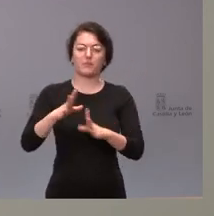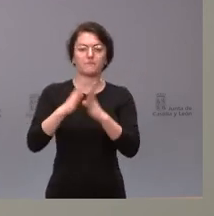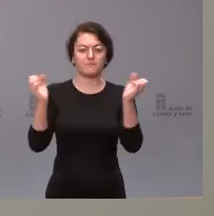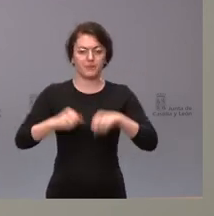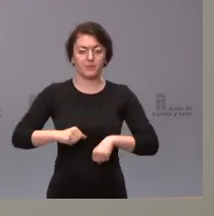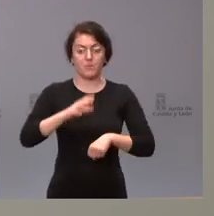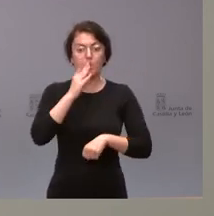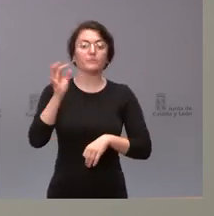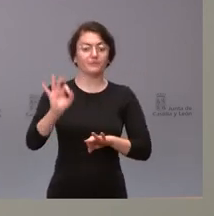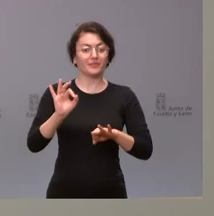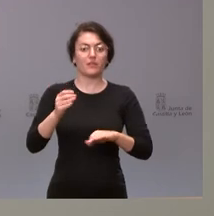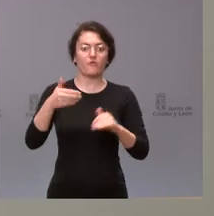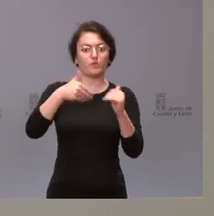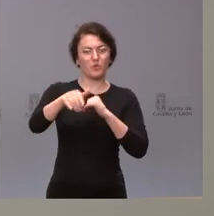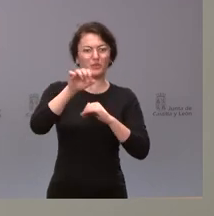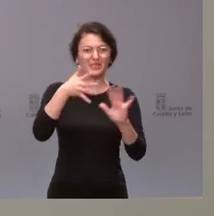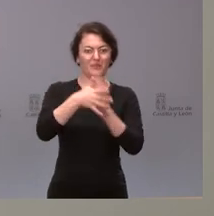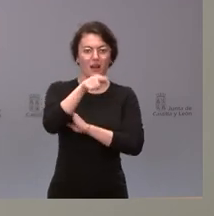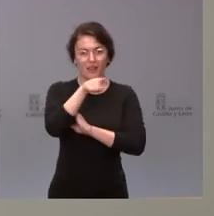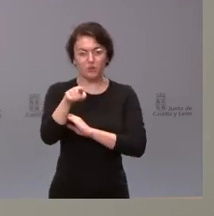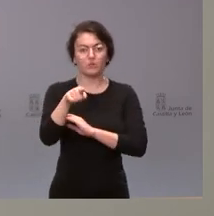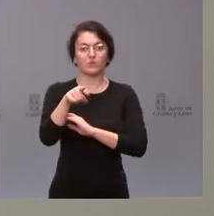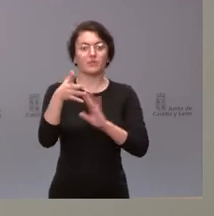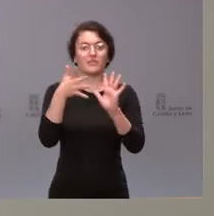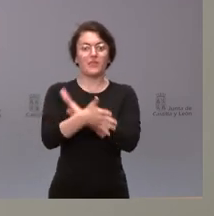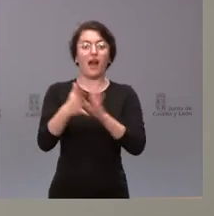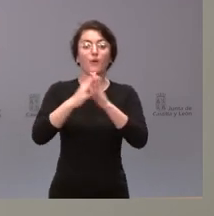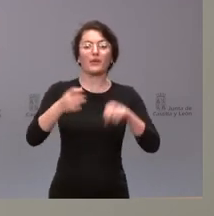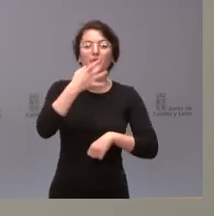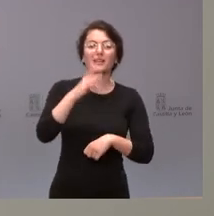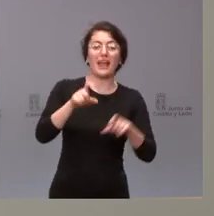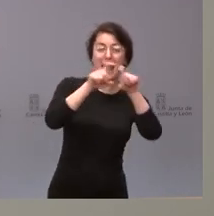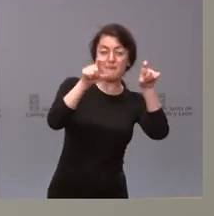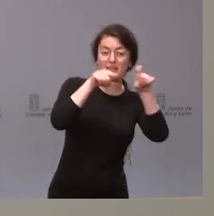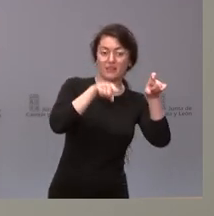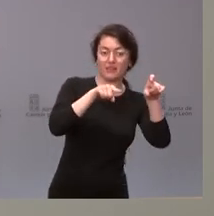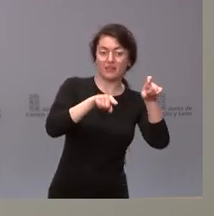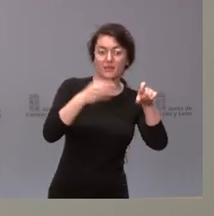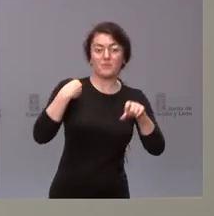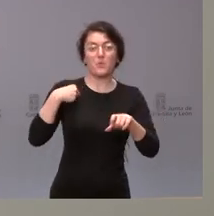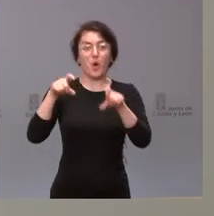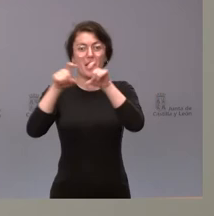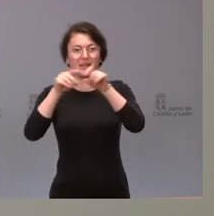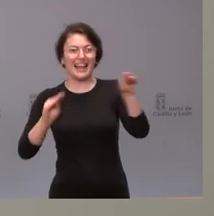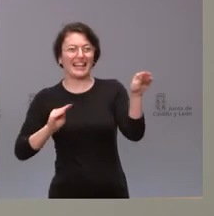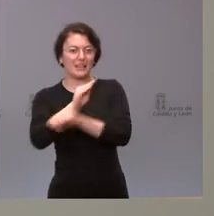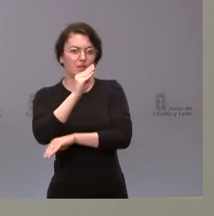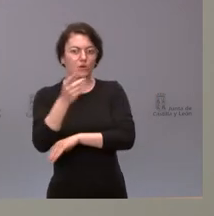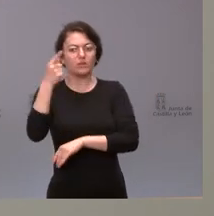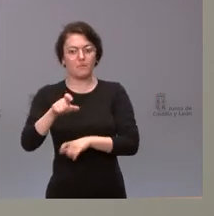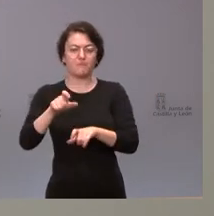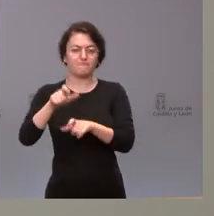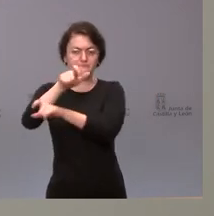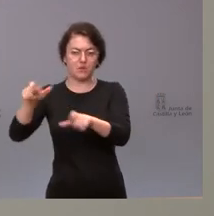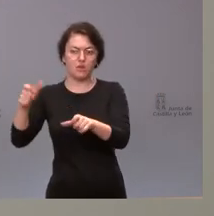implicadas y que nos gustaría que tuvieran un acuerdo son la empresa, el posible inversor y los trabajadores. Esta es la